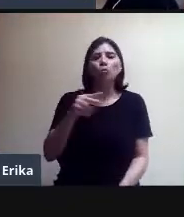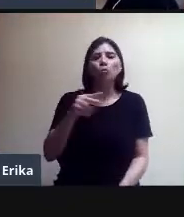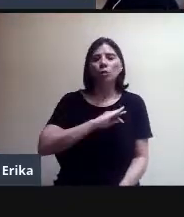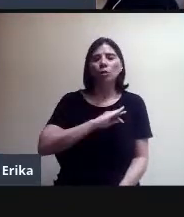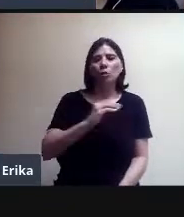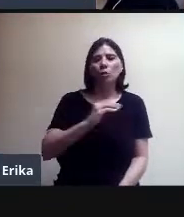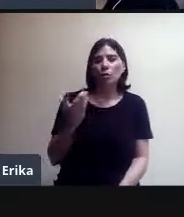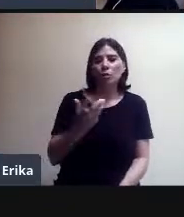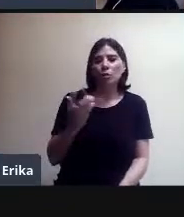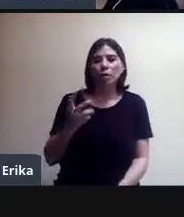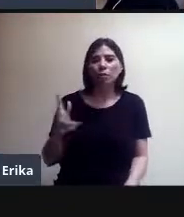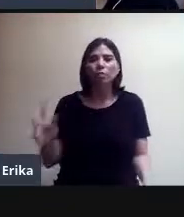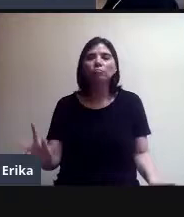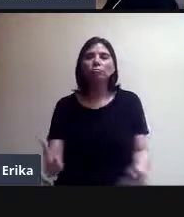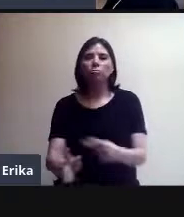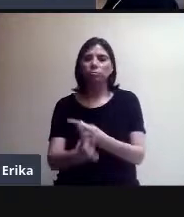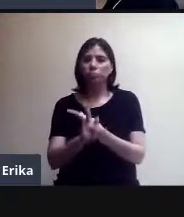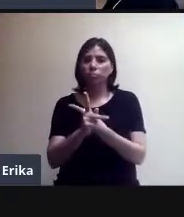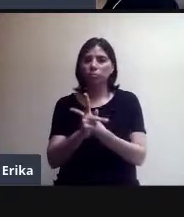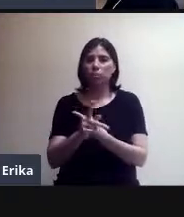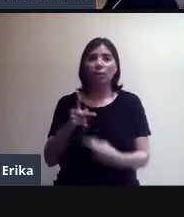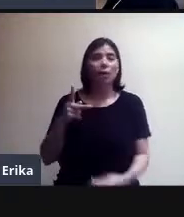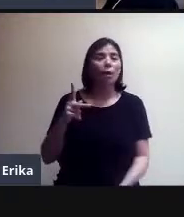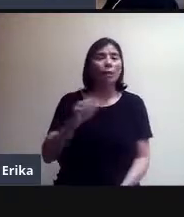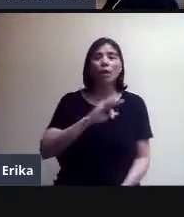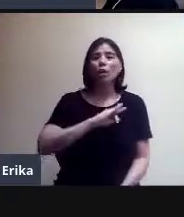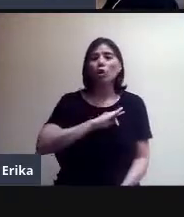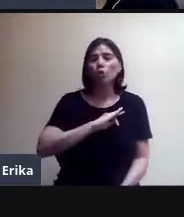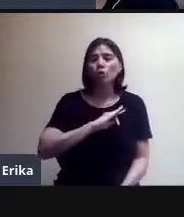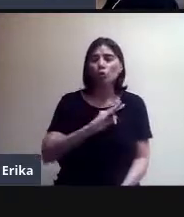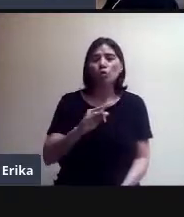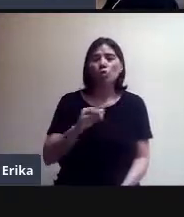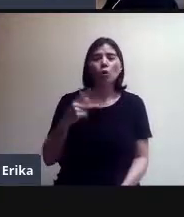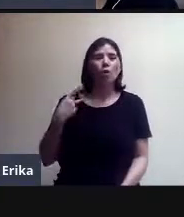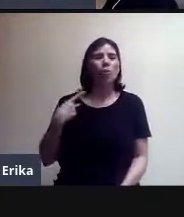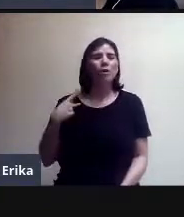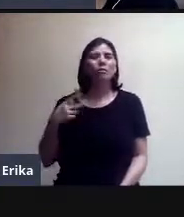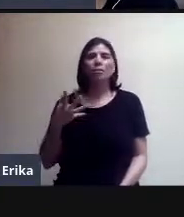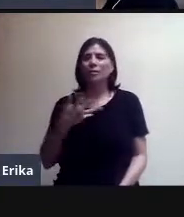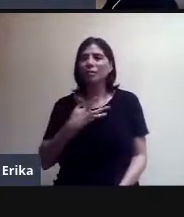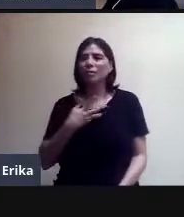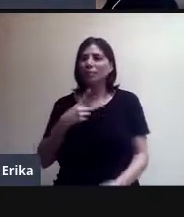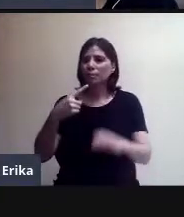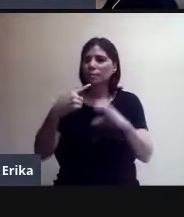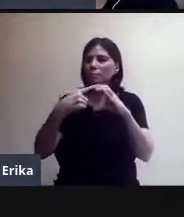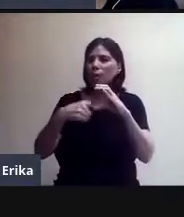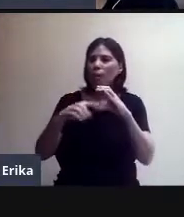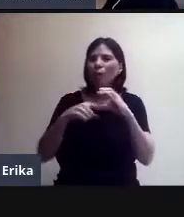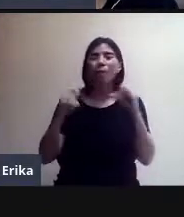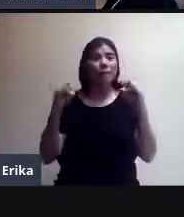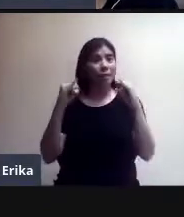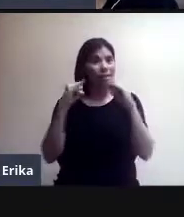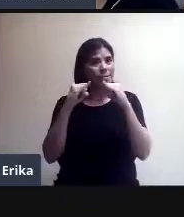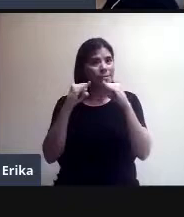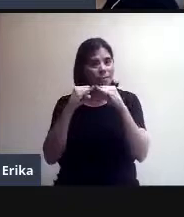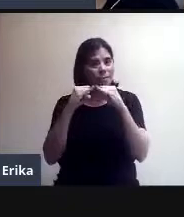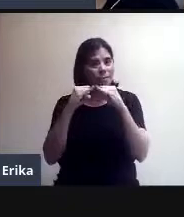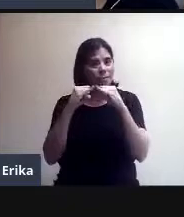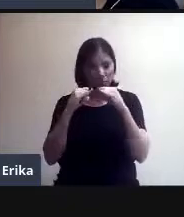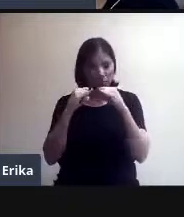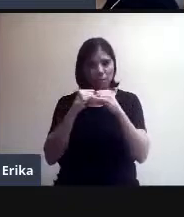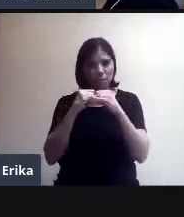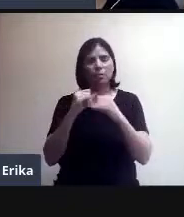educativa de G Suite. Eso sí no lo puede hacer alguien que tenga una cuenta de otro dominio, ¿sí?